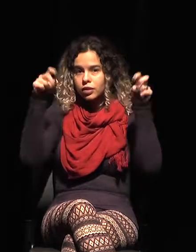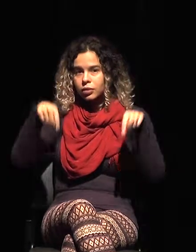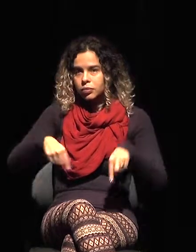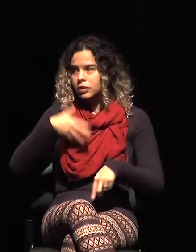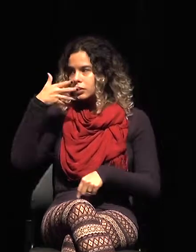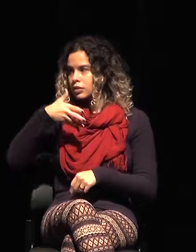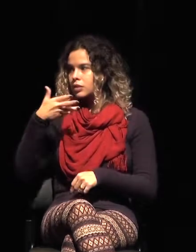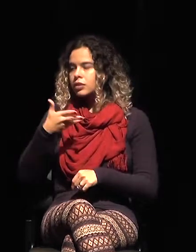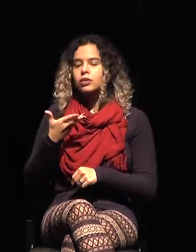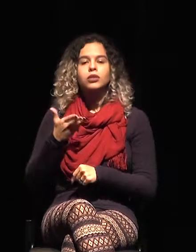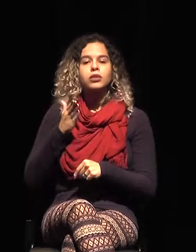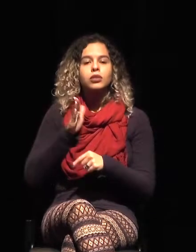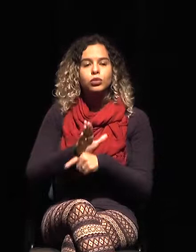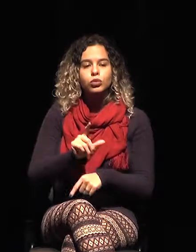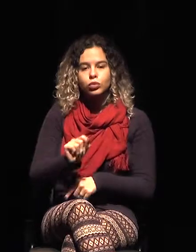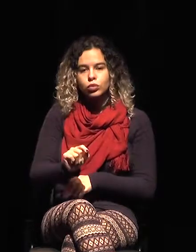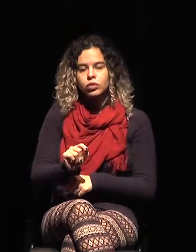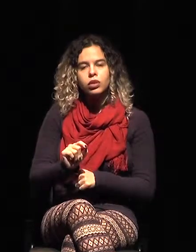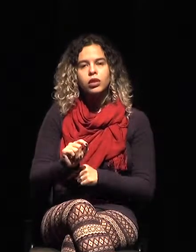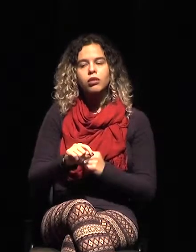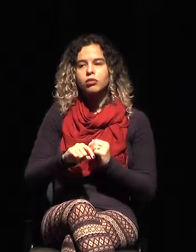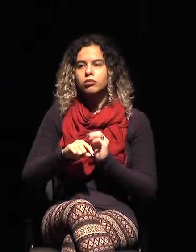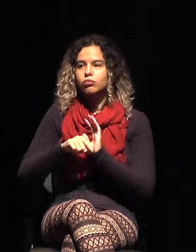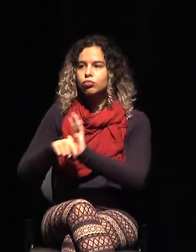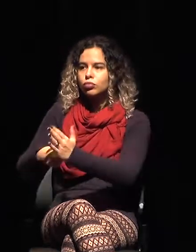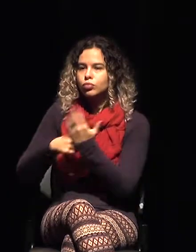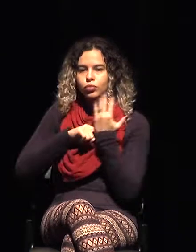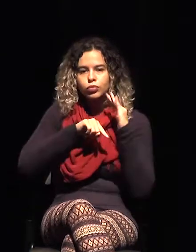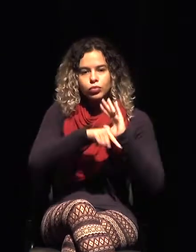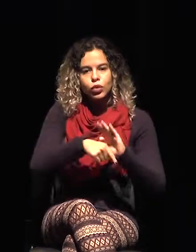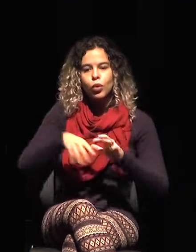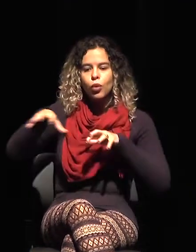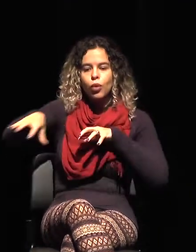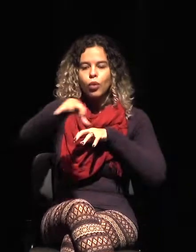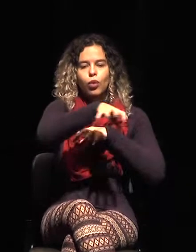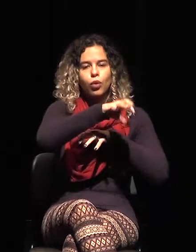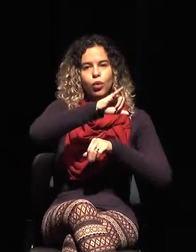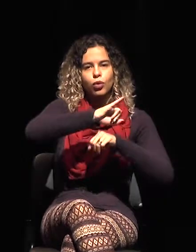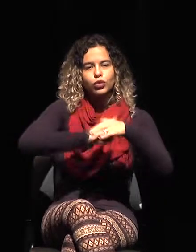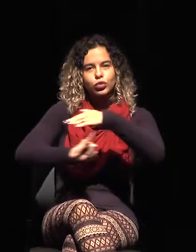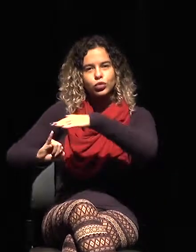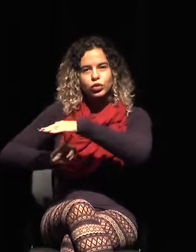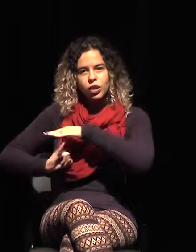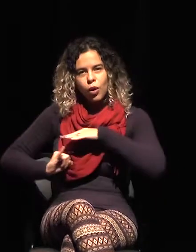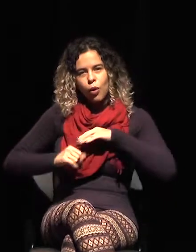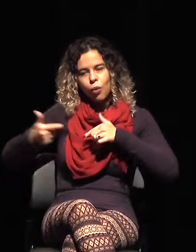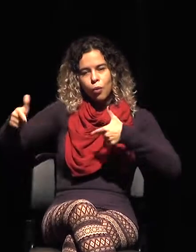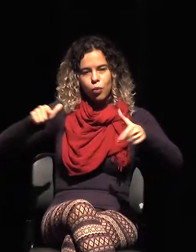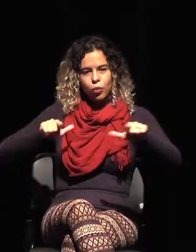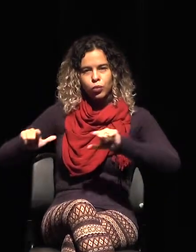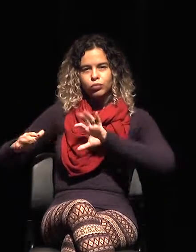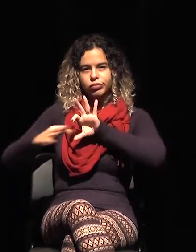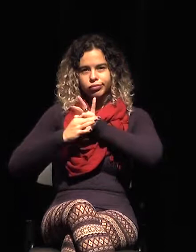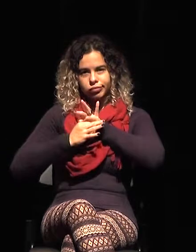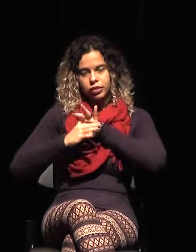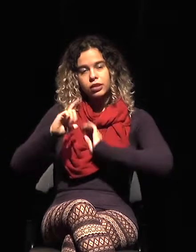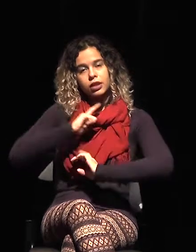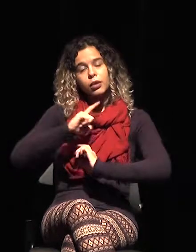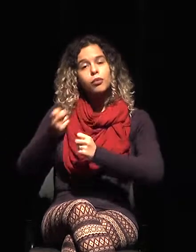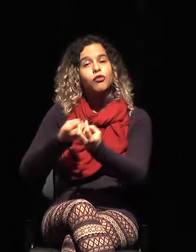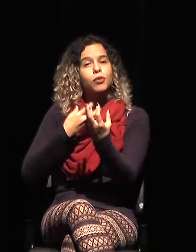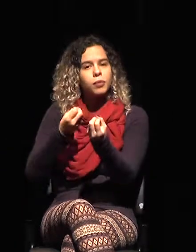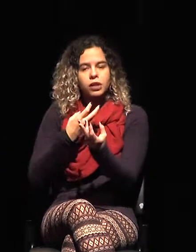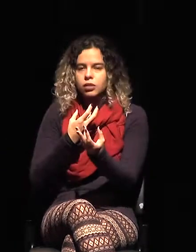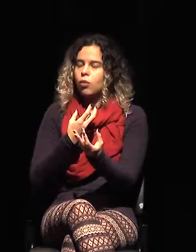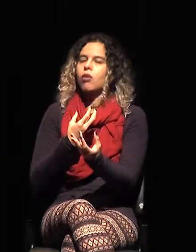de los otros órganos con nosotros también, porque la información es la base de todo. De modo que, a través de cualquier operación que